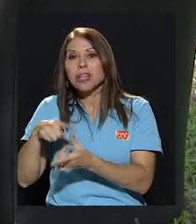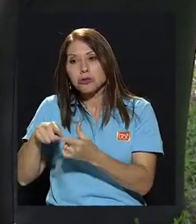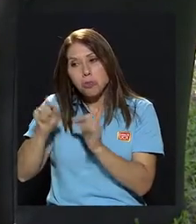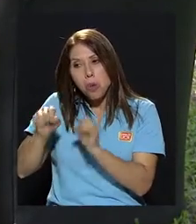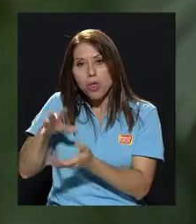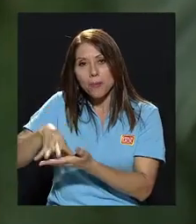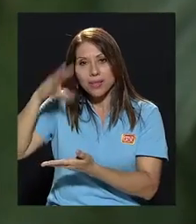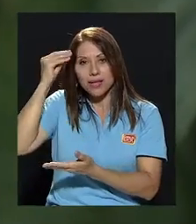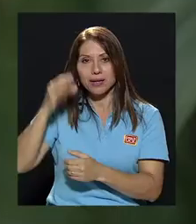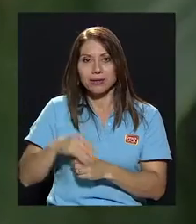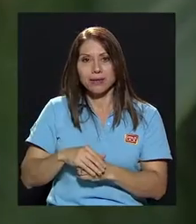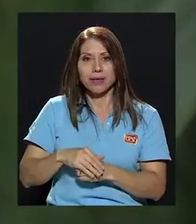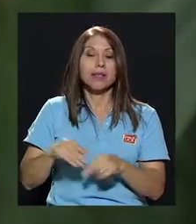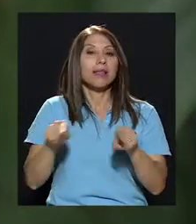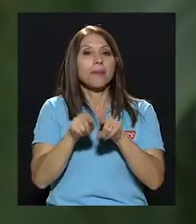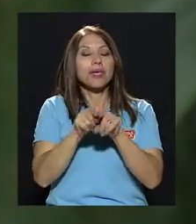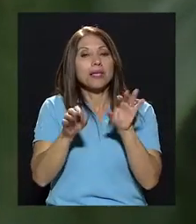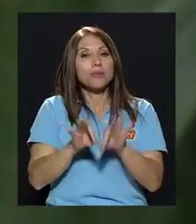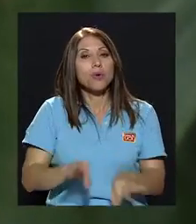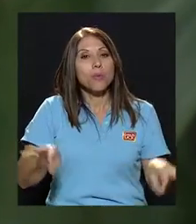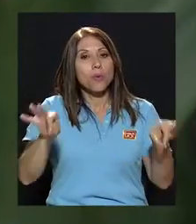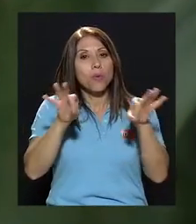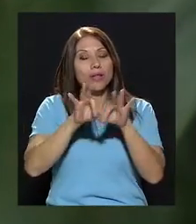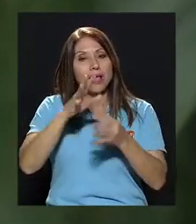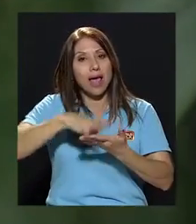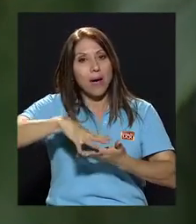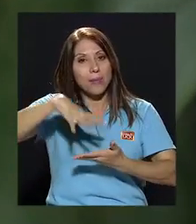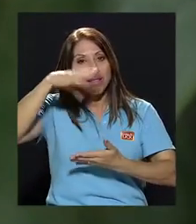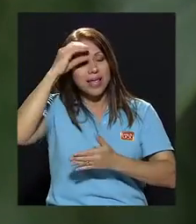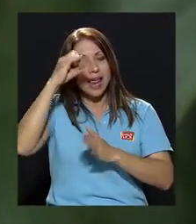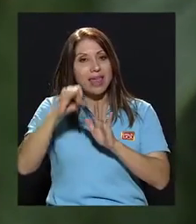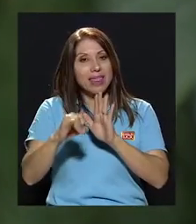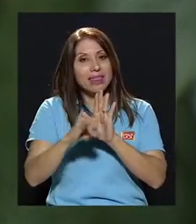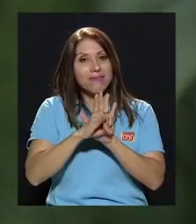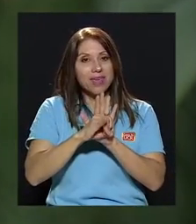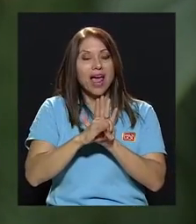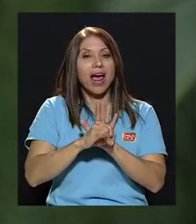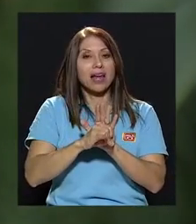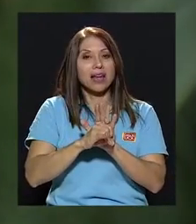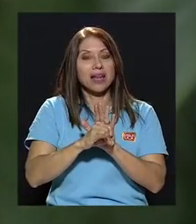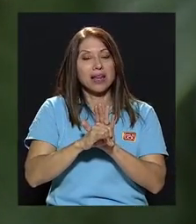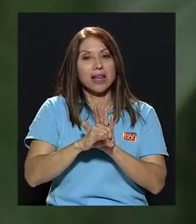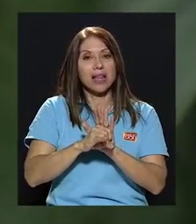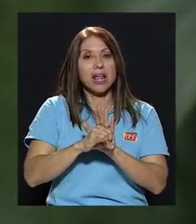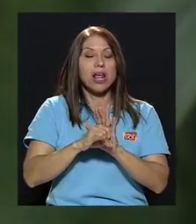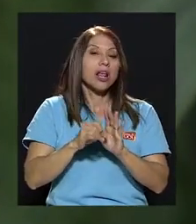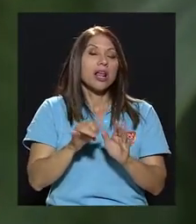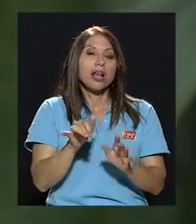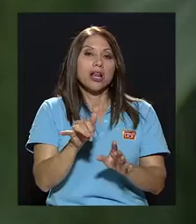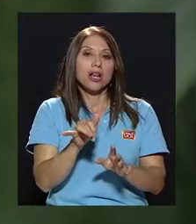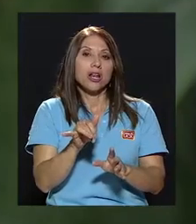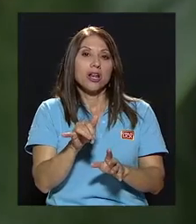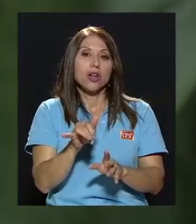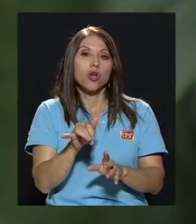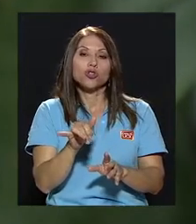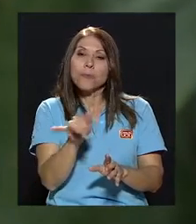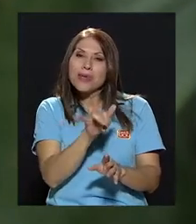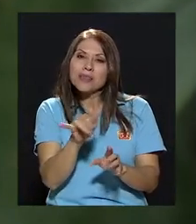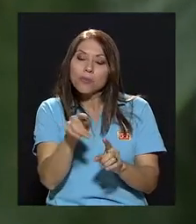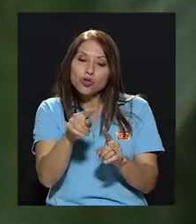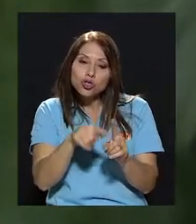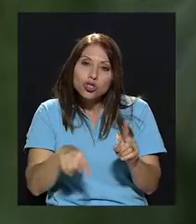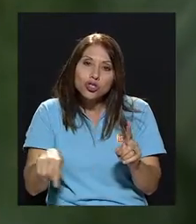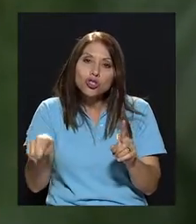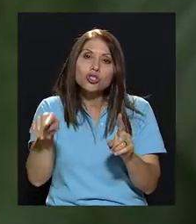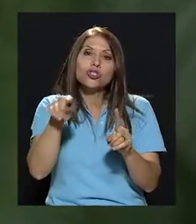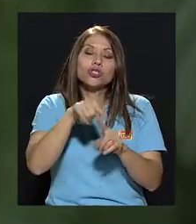importante es poder aprender a identificar dentro de nosotros mismos los mismos ciclos